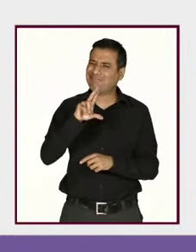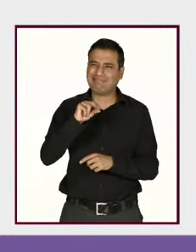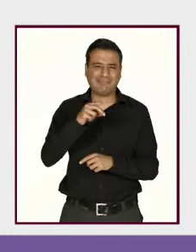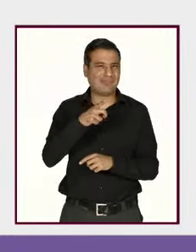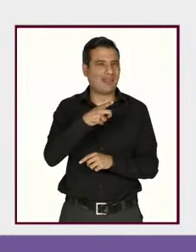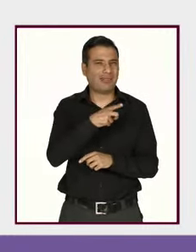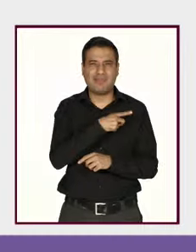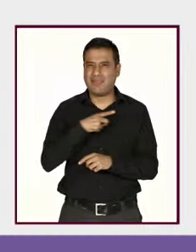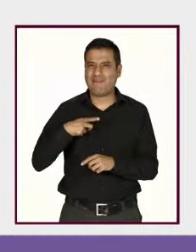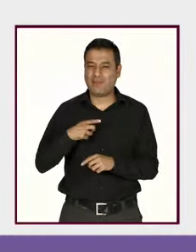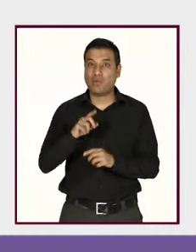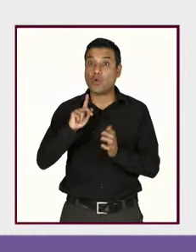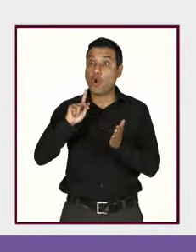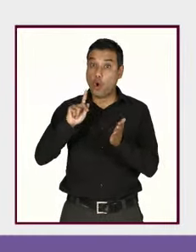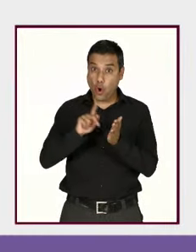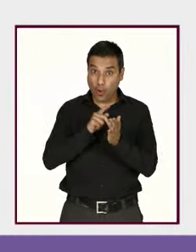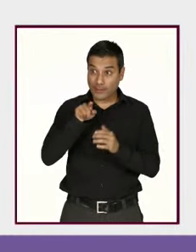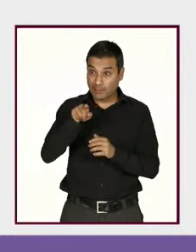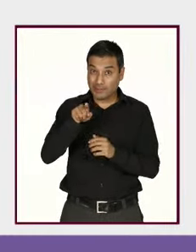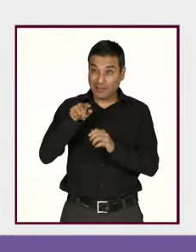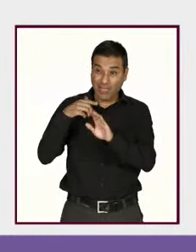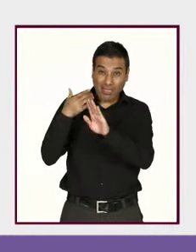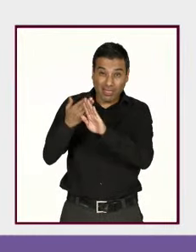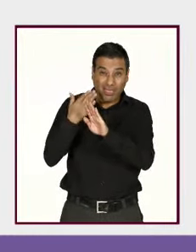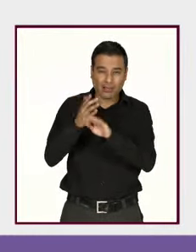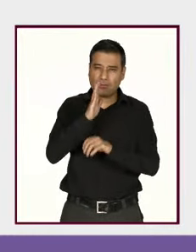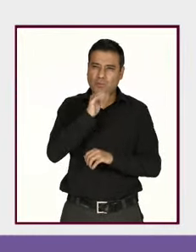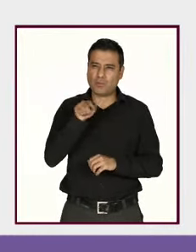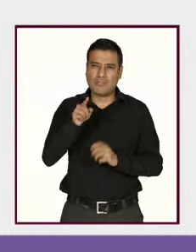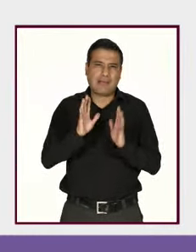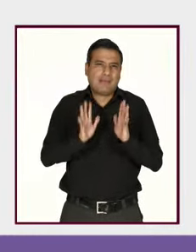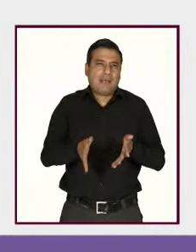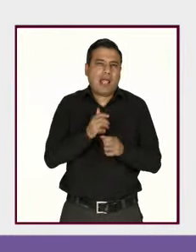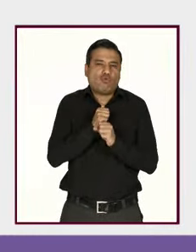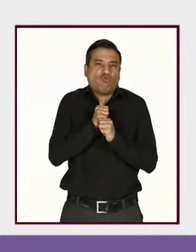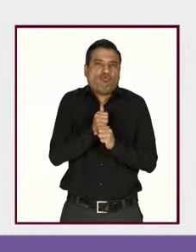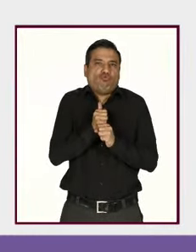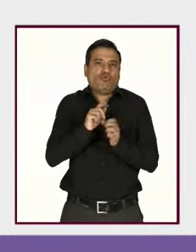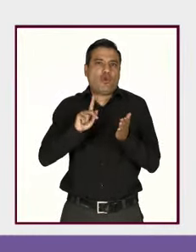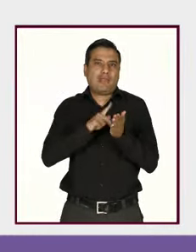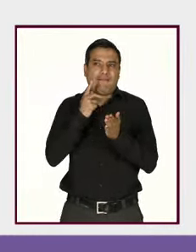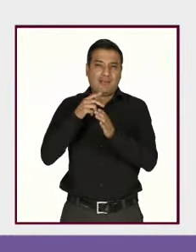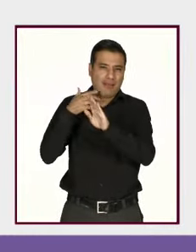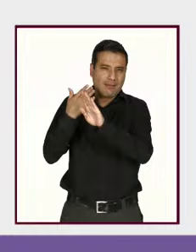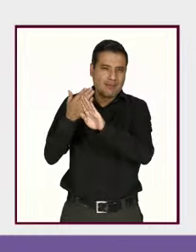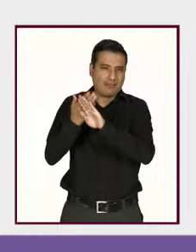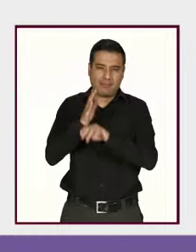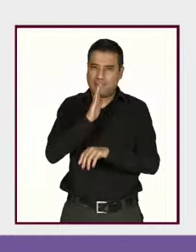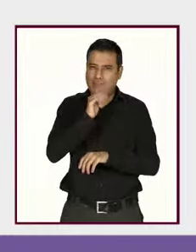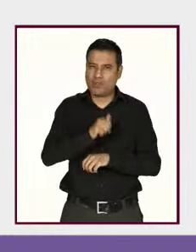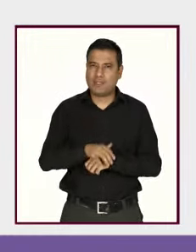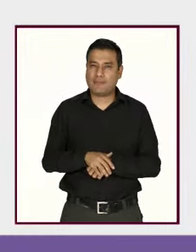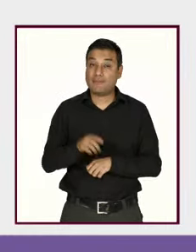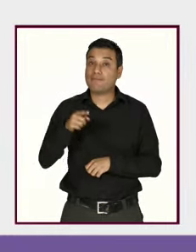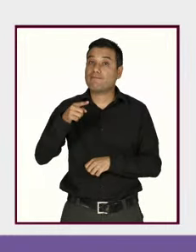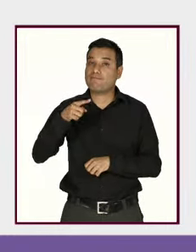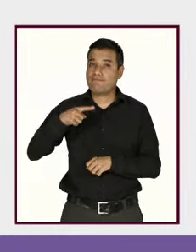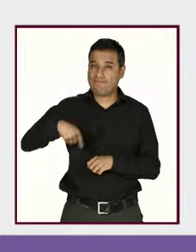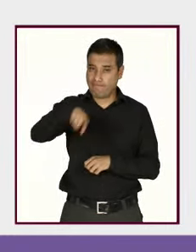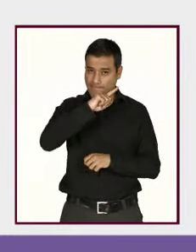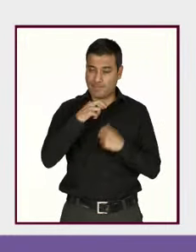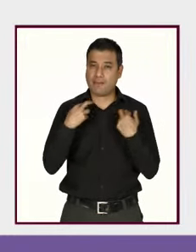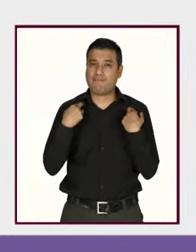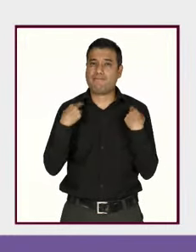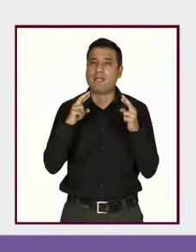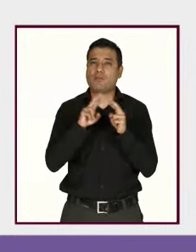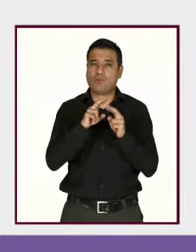no revictimicen a las personas que ya están en una situación de estas esto es sobre todo para los docentes y para